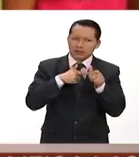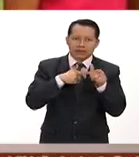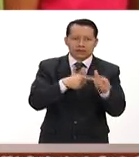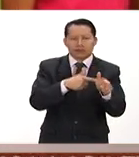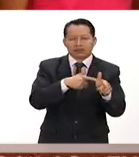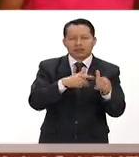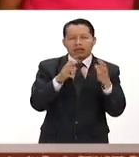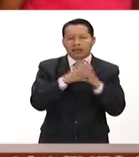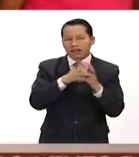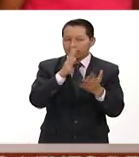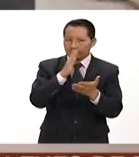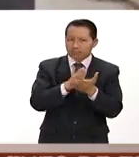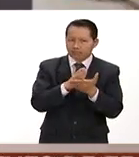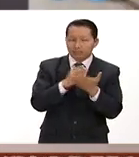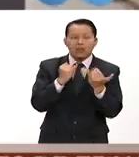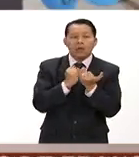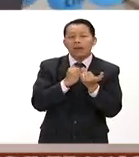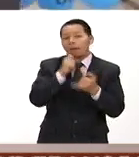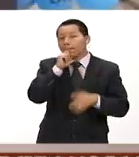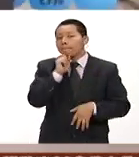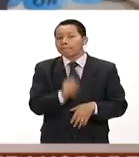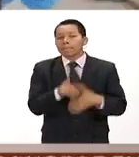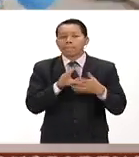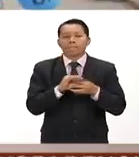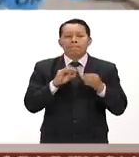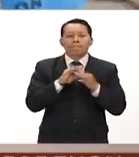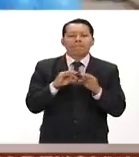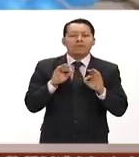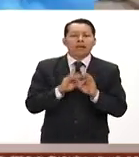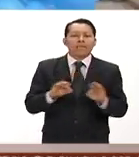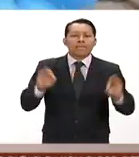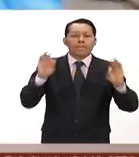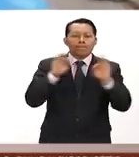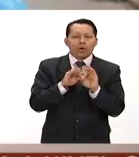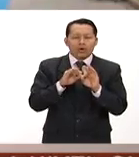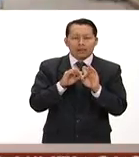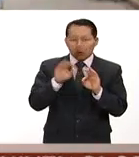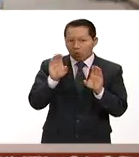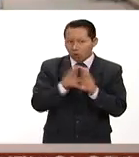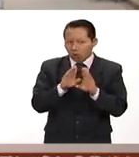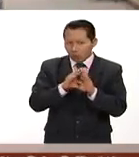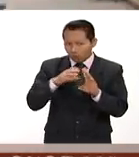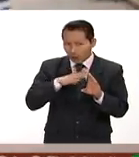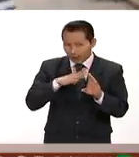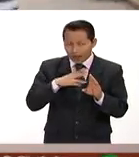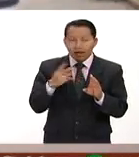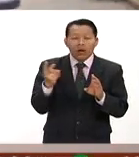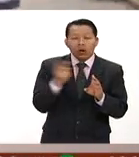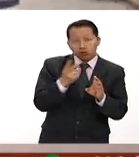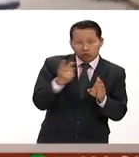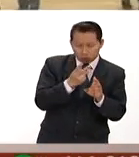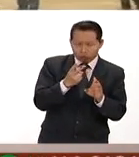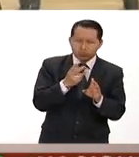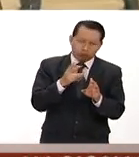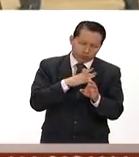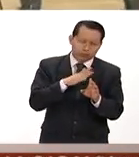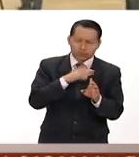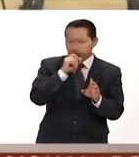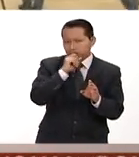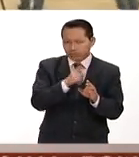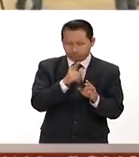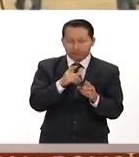entonces eso es muy importante que se mantenga el cese bilateral porque eso